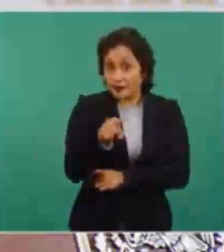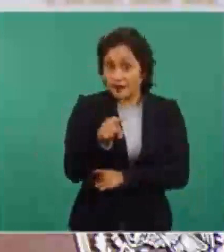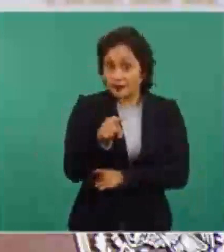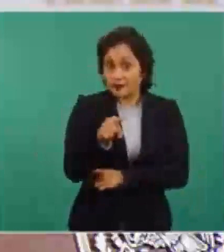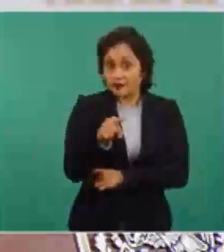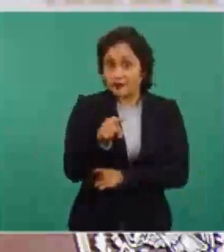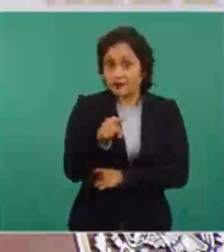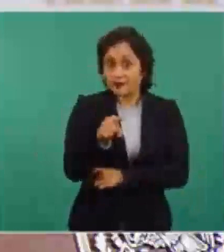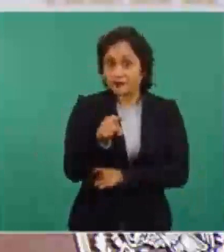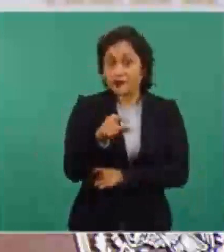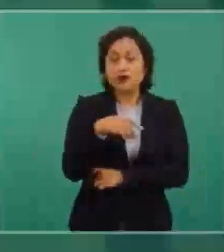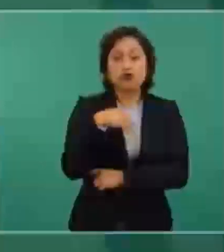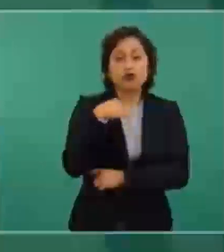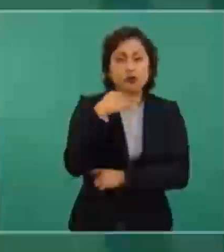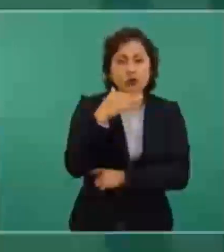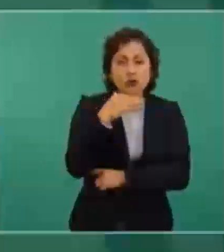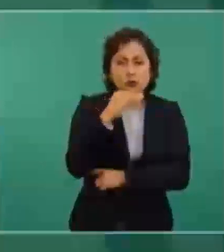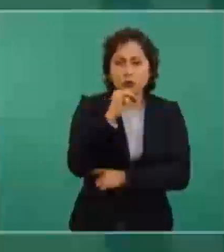sin corrupción.